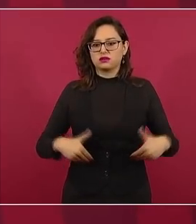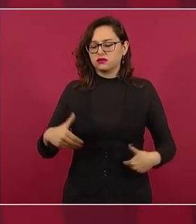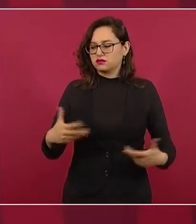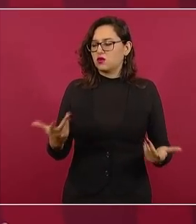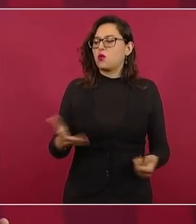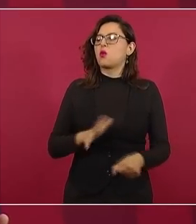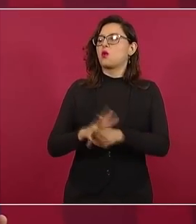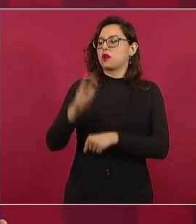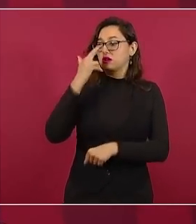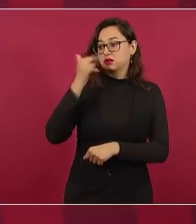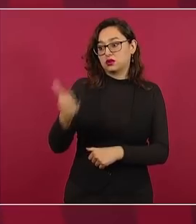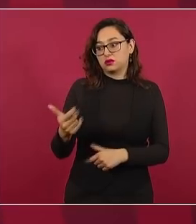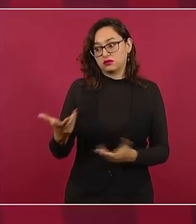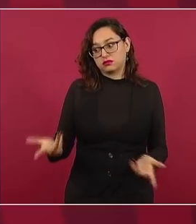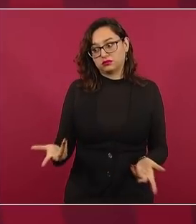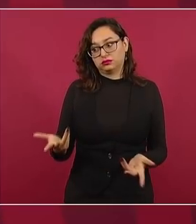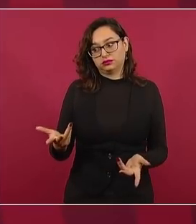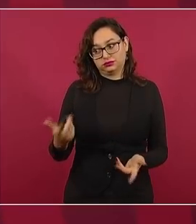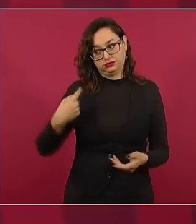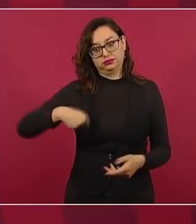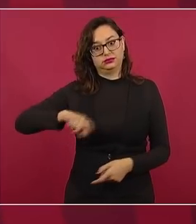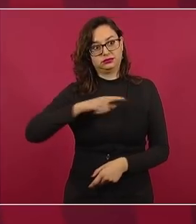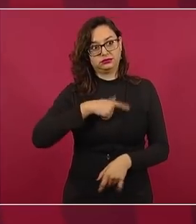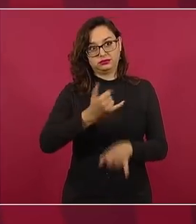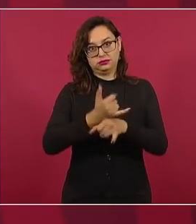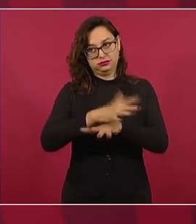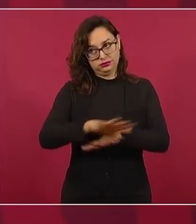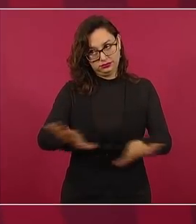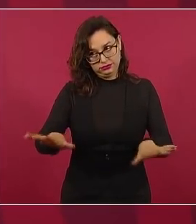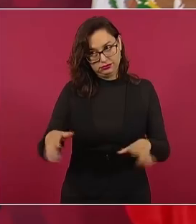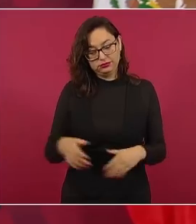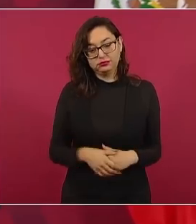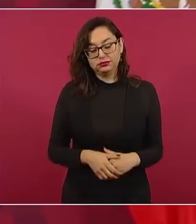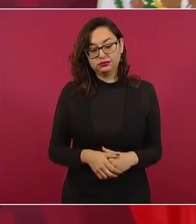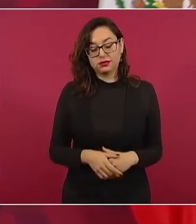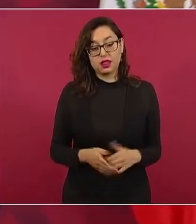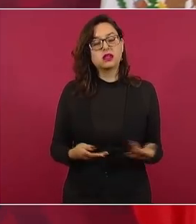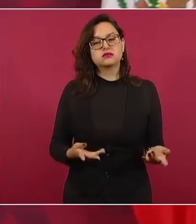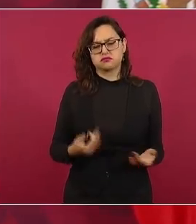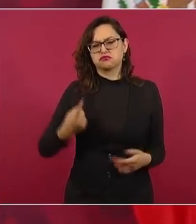compromiso de apoyar a los trabajadores y basificarlos